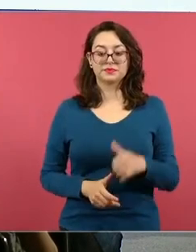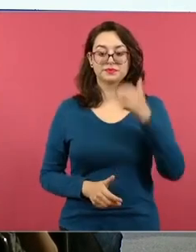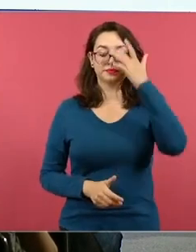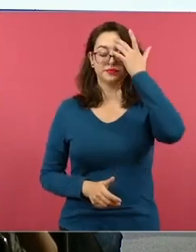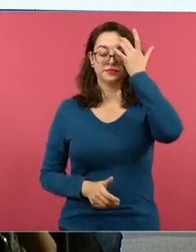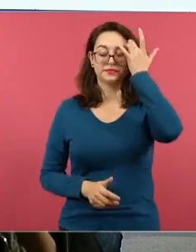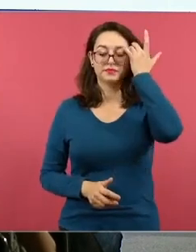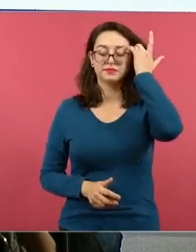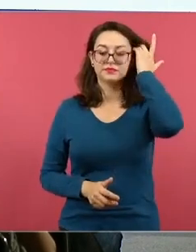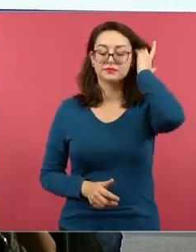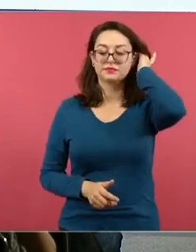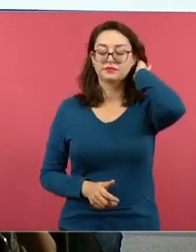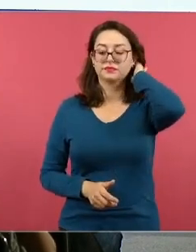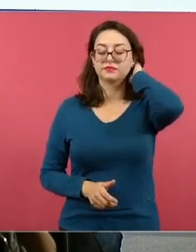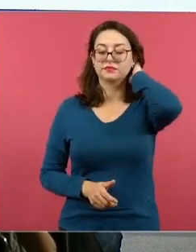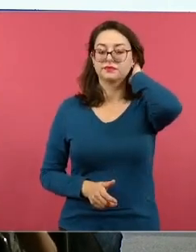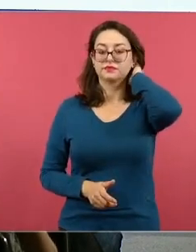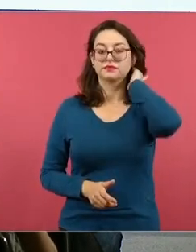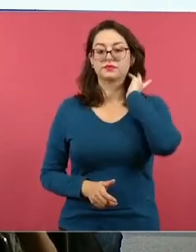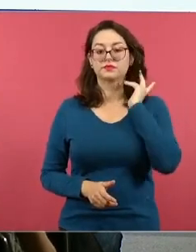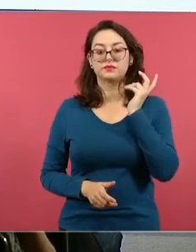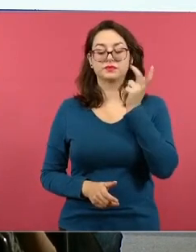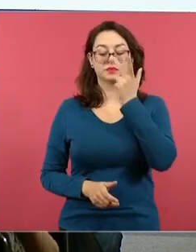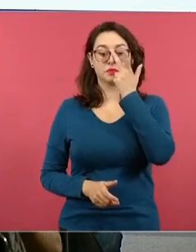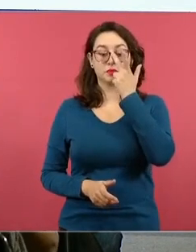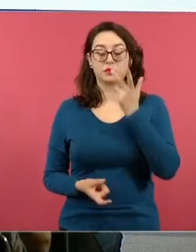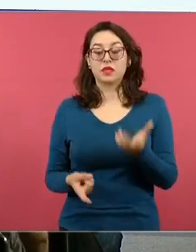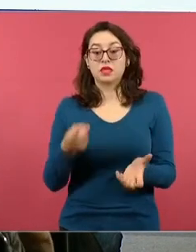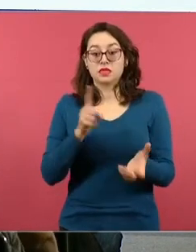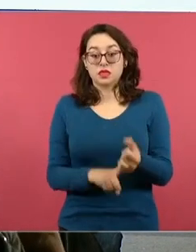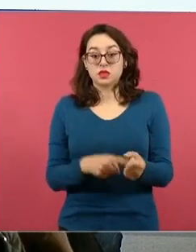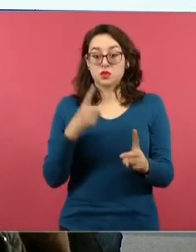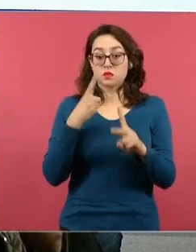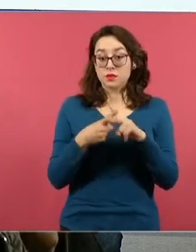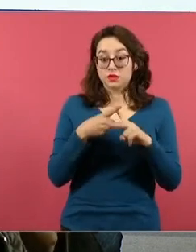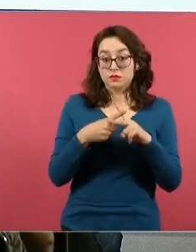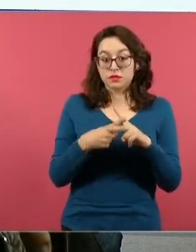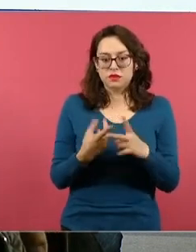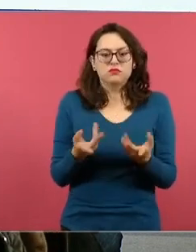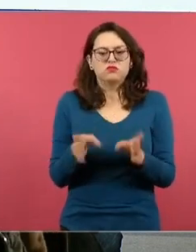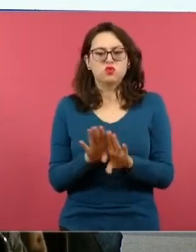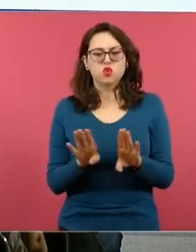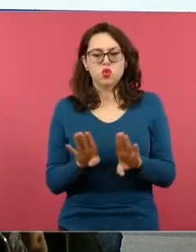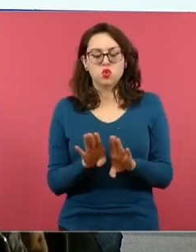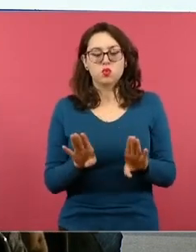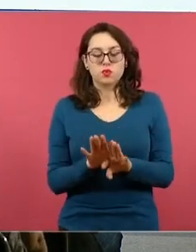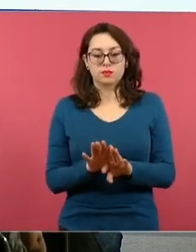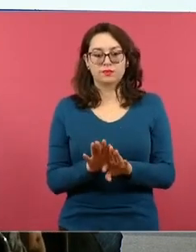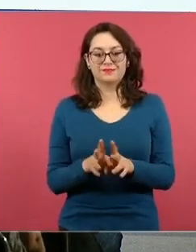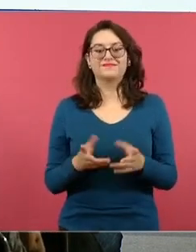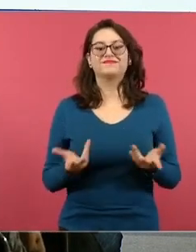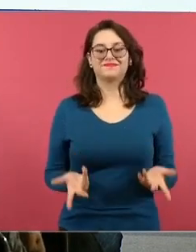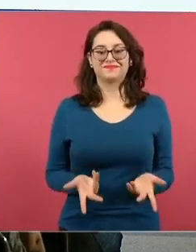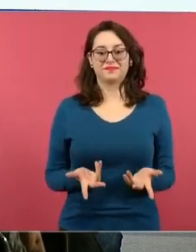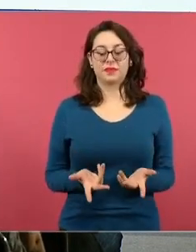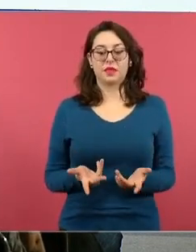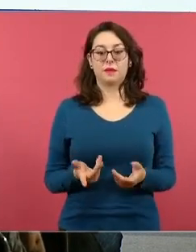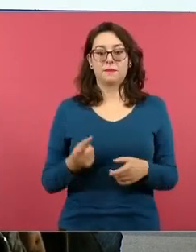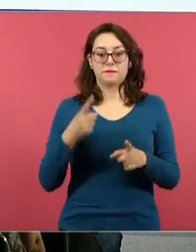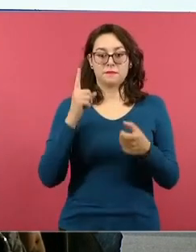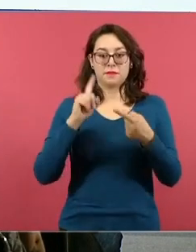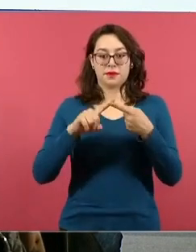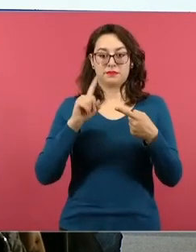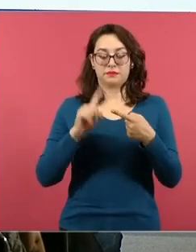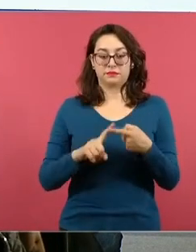¿Cómo utilizamos las matemáticas en este proyecto? Bien, aprendemos medidas de capacidad,